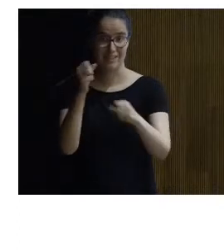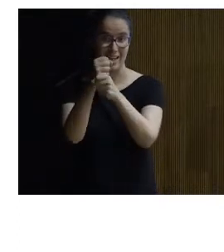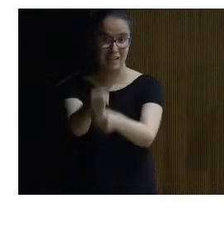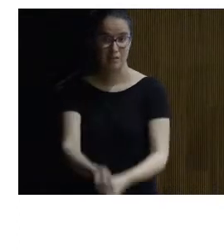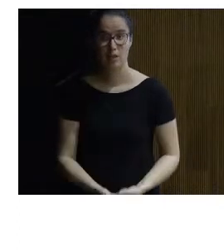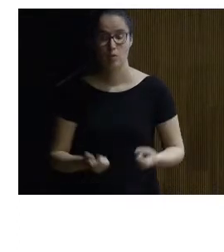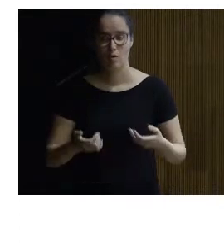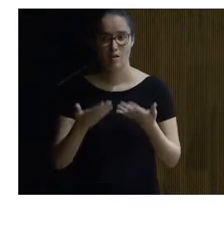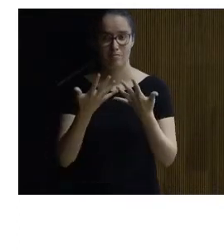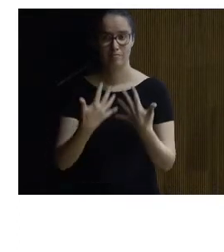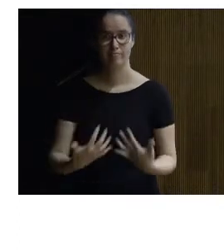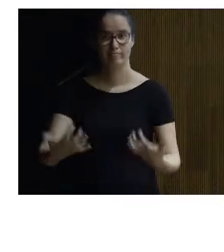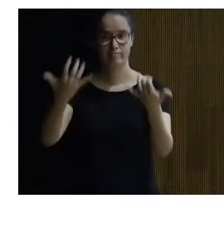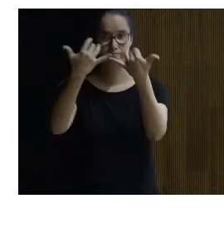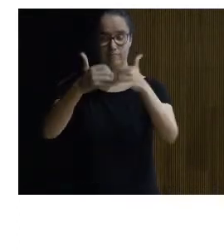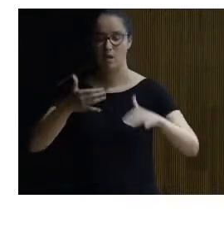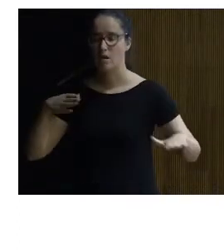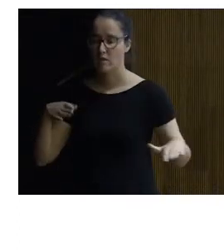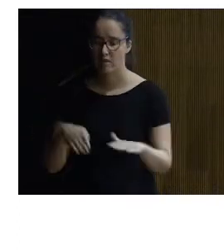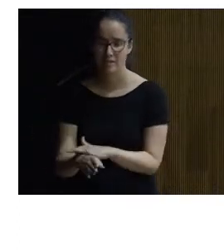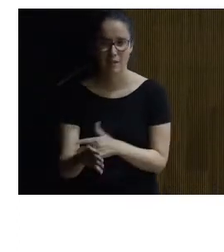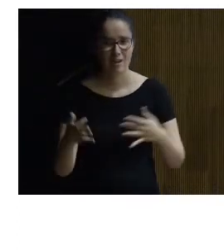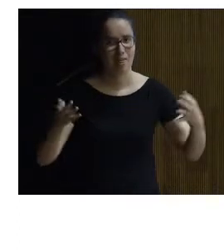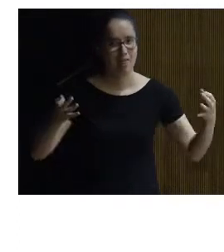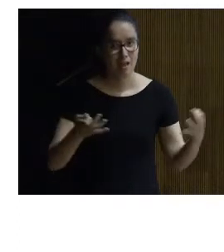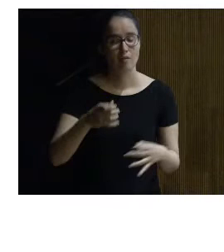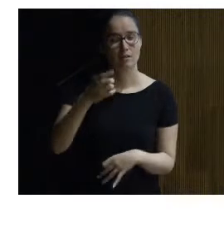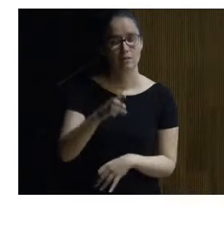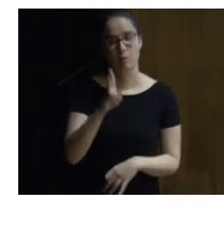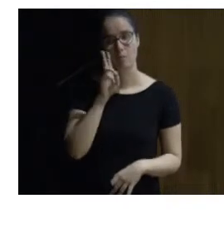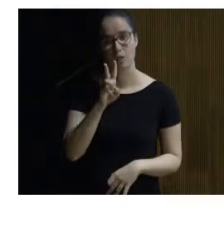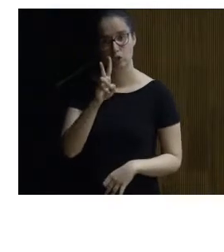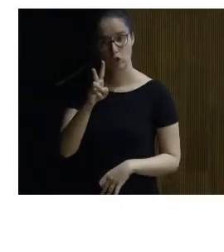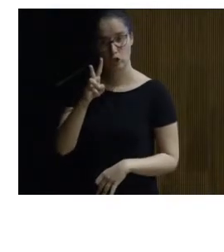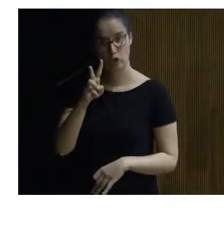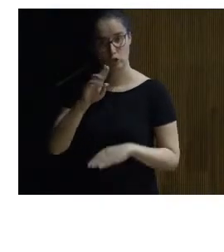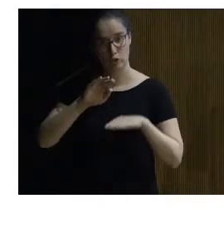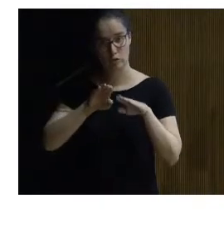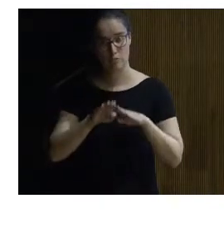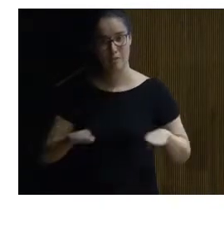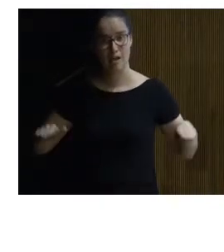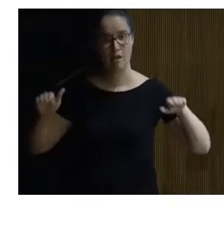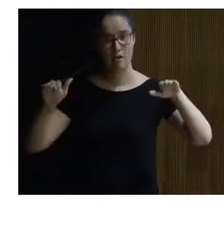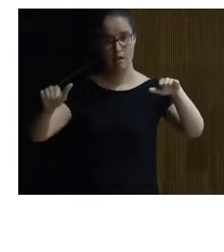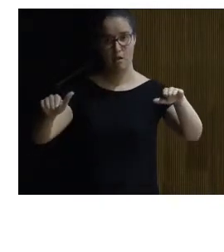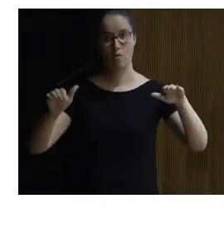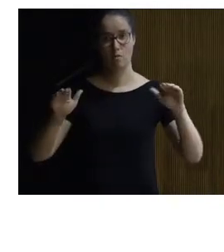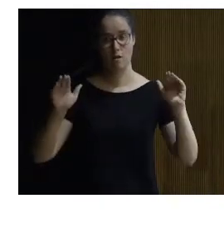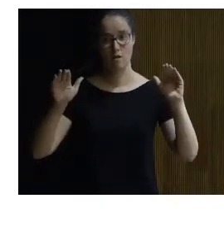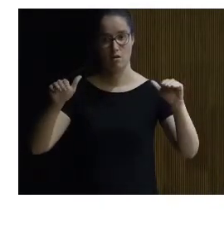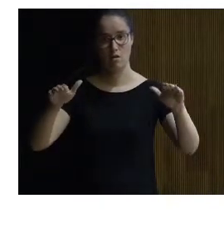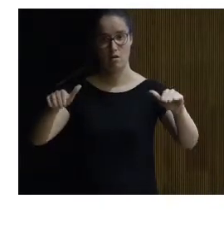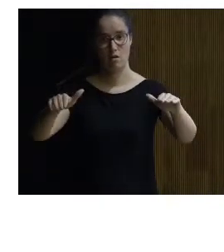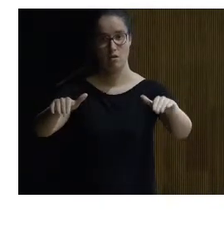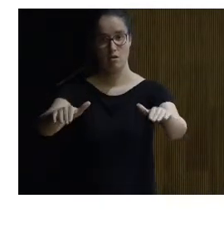será el que el salón de actos fuera accesible ¿no? ahí también pues veis que tiene dos escaleras en paralelo en sentido decreciente para